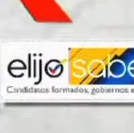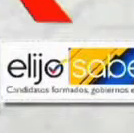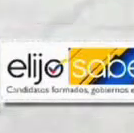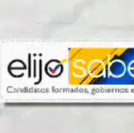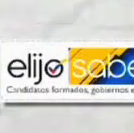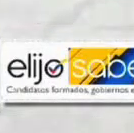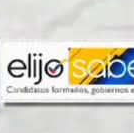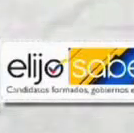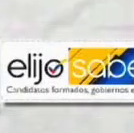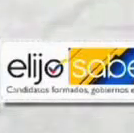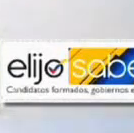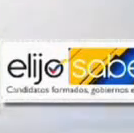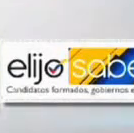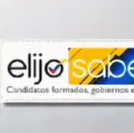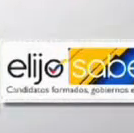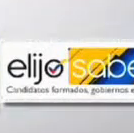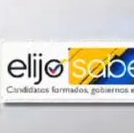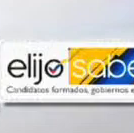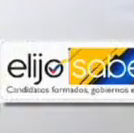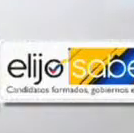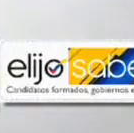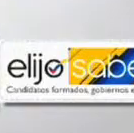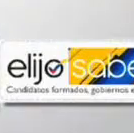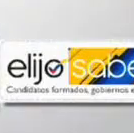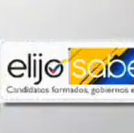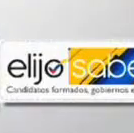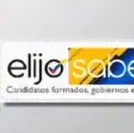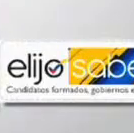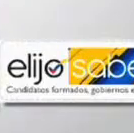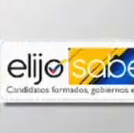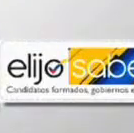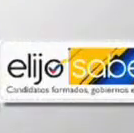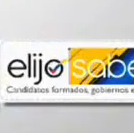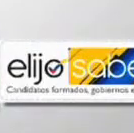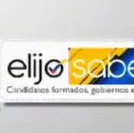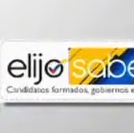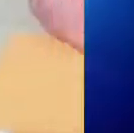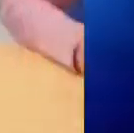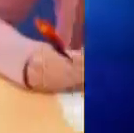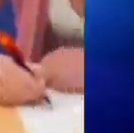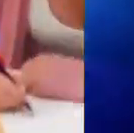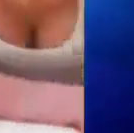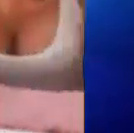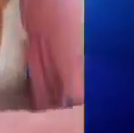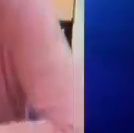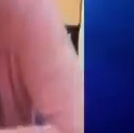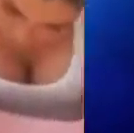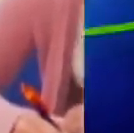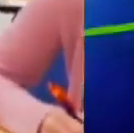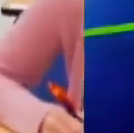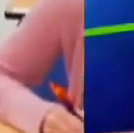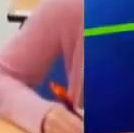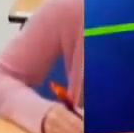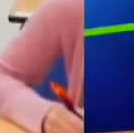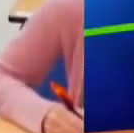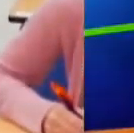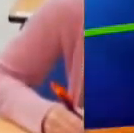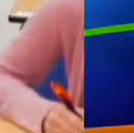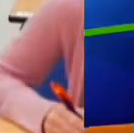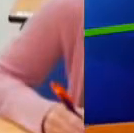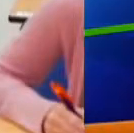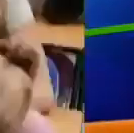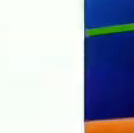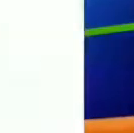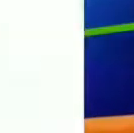elijas Saber. Búscanos en la web. Elijo Saber. Candidatos formados. Gobiernos exitosos. Que levante la mano el que quiera ser un buen gobernante.